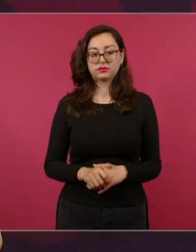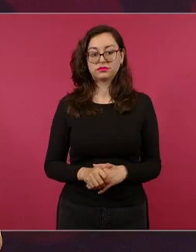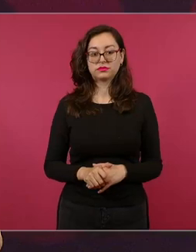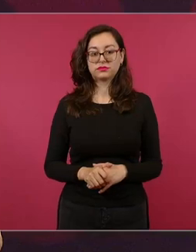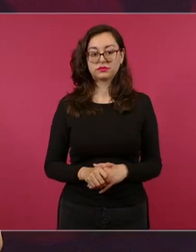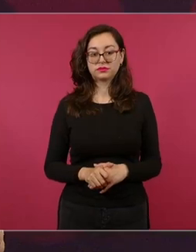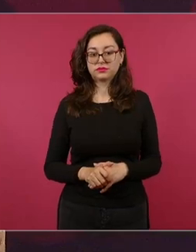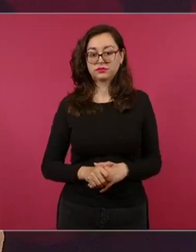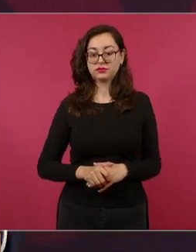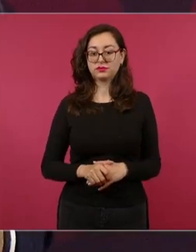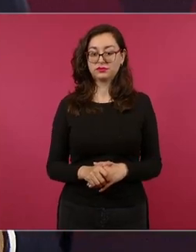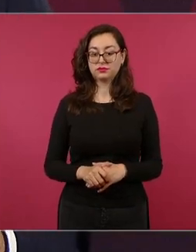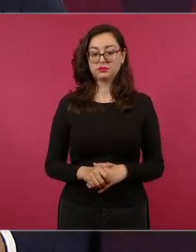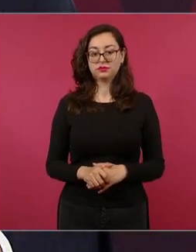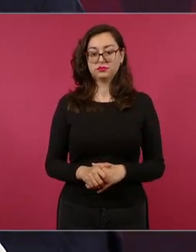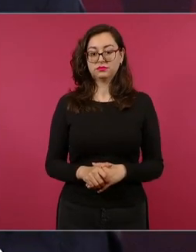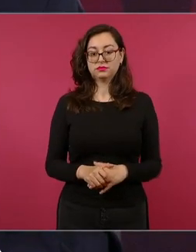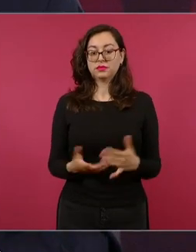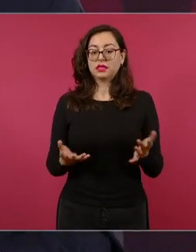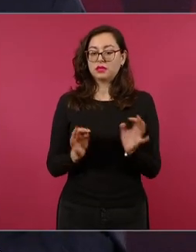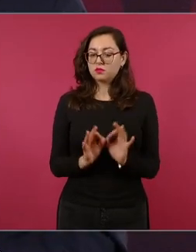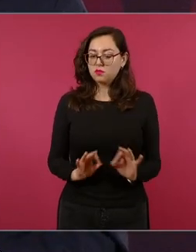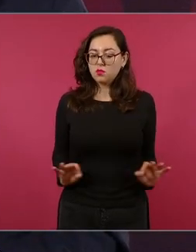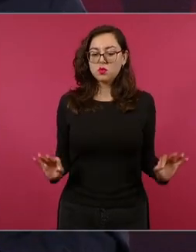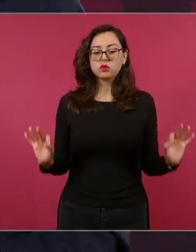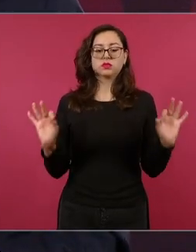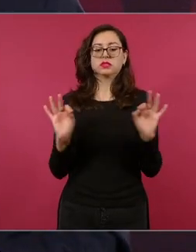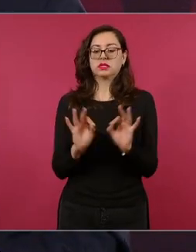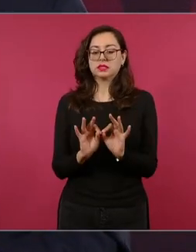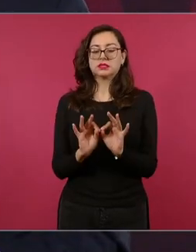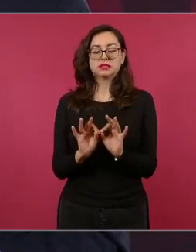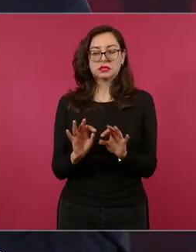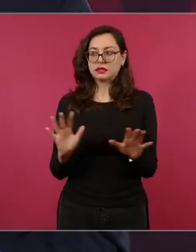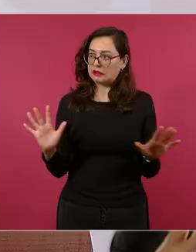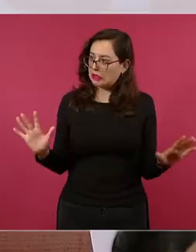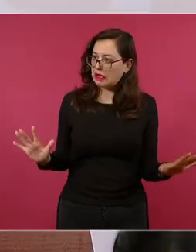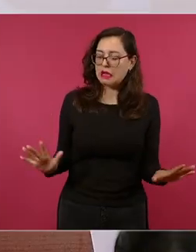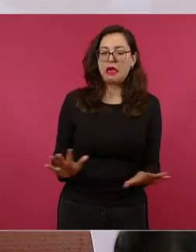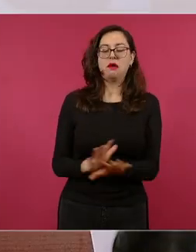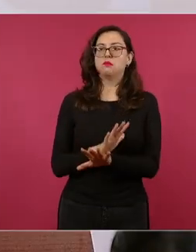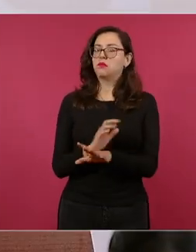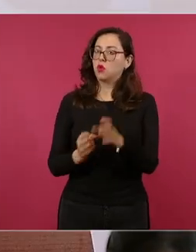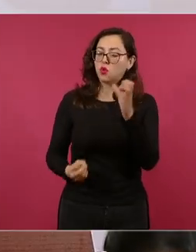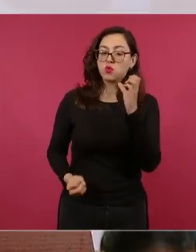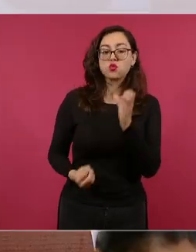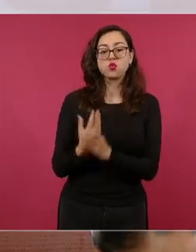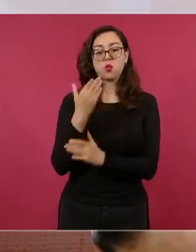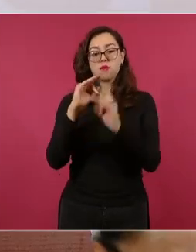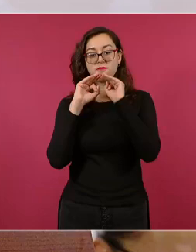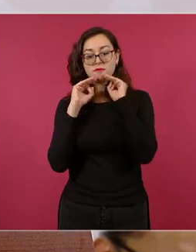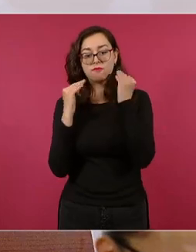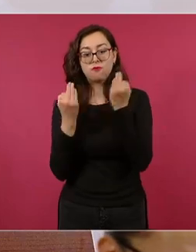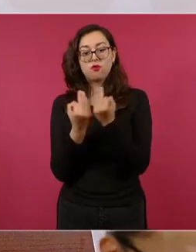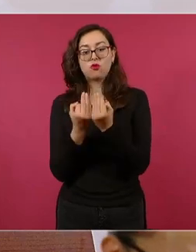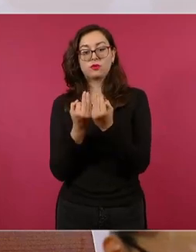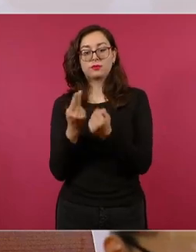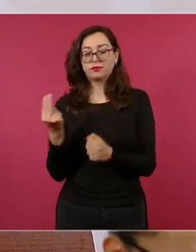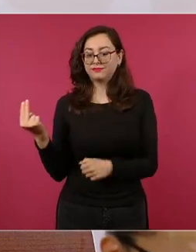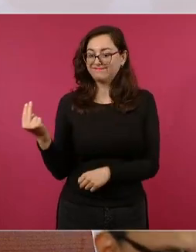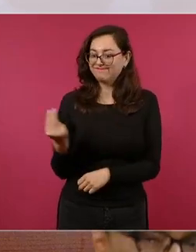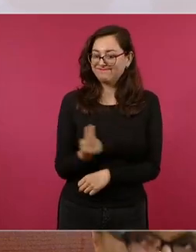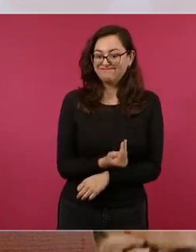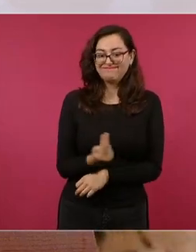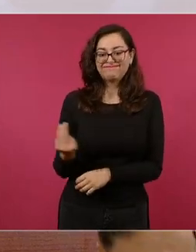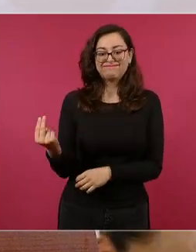siempre una renovación una reforma más cuando se está